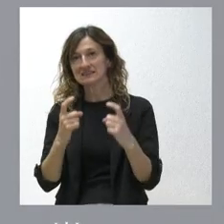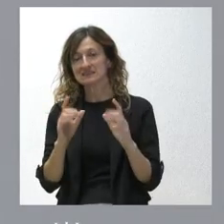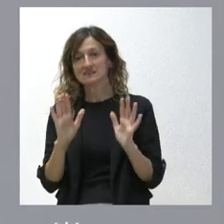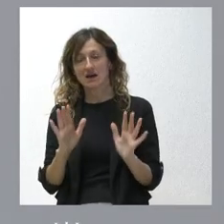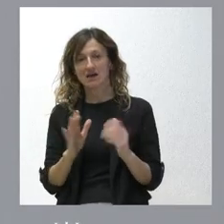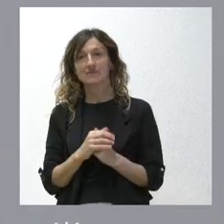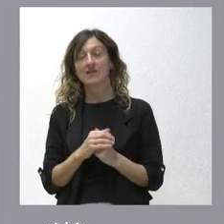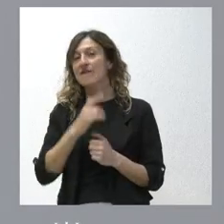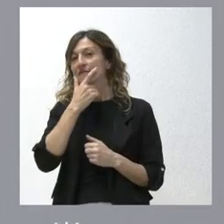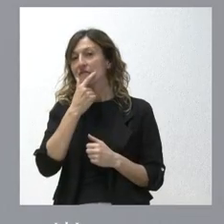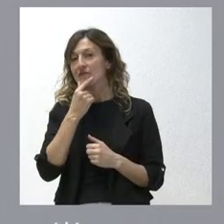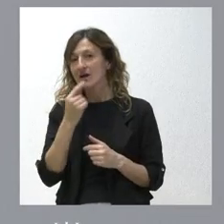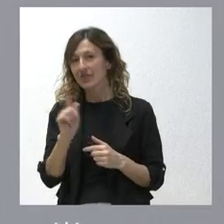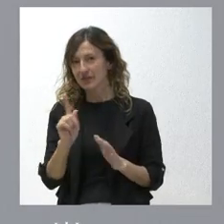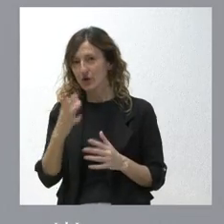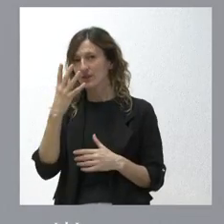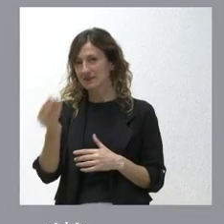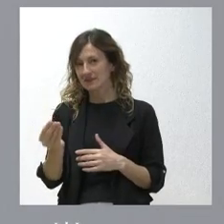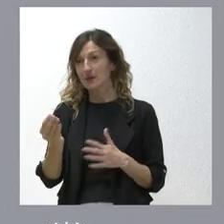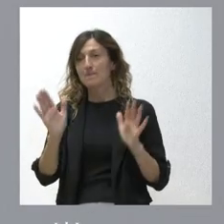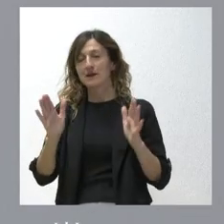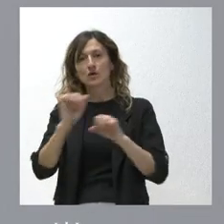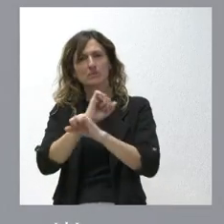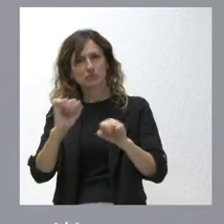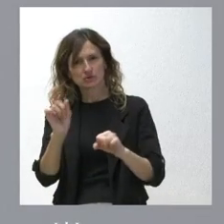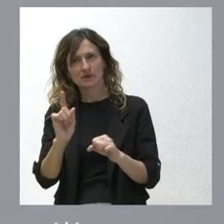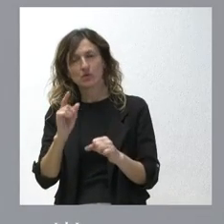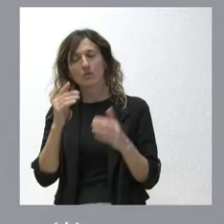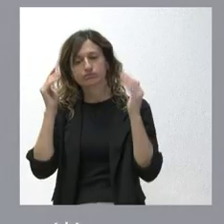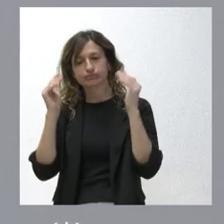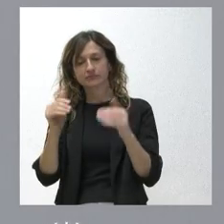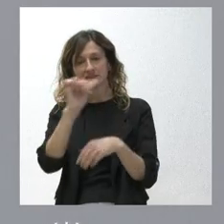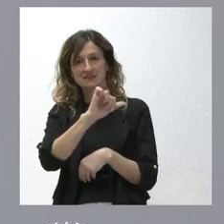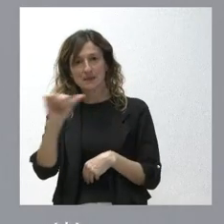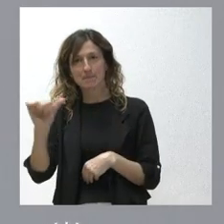comprendo que no es fácil pero tampoco es imposible y por tanto vamos a centrarnos esta semana